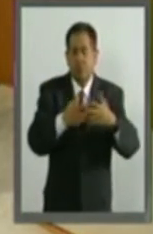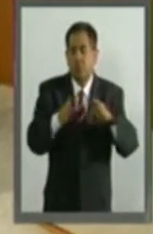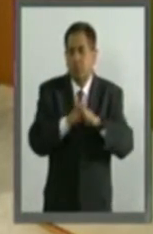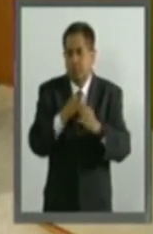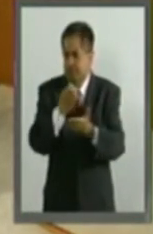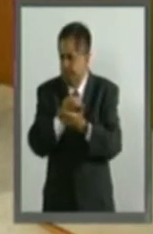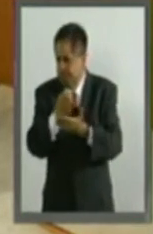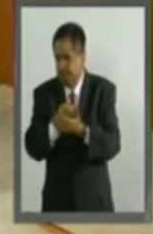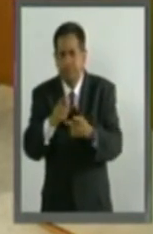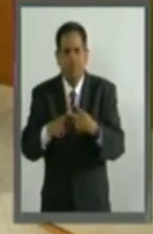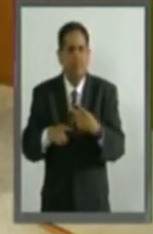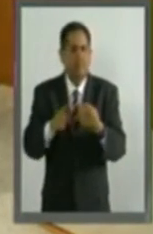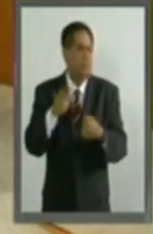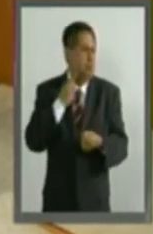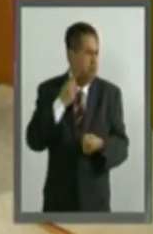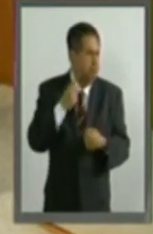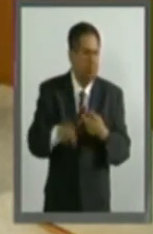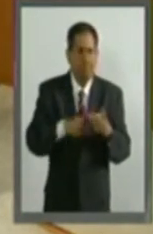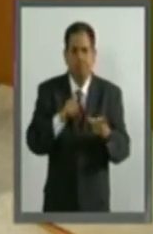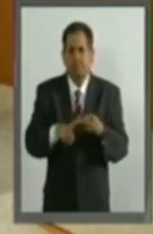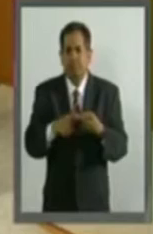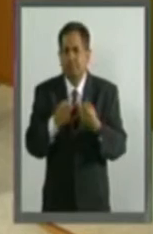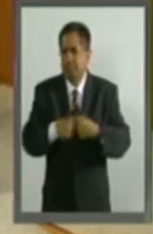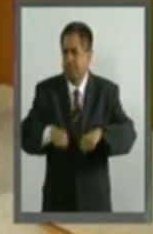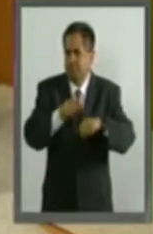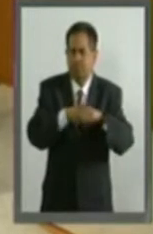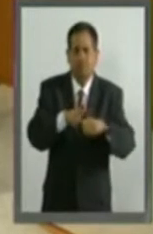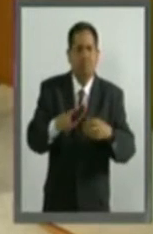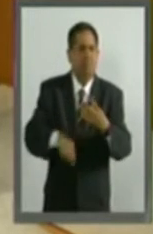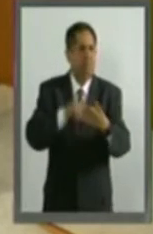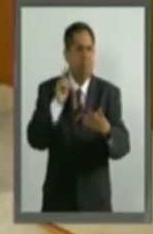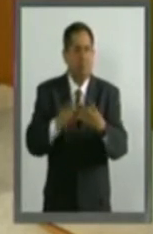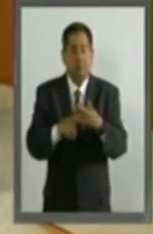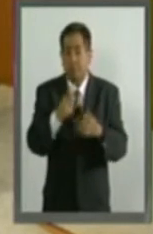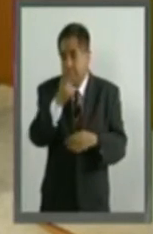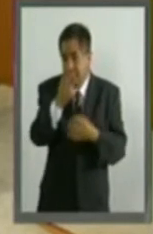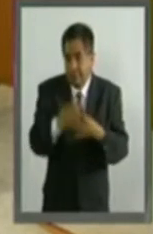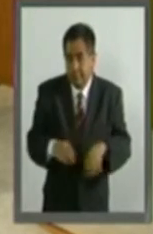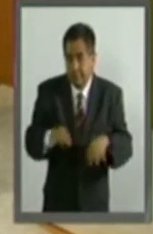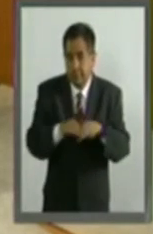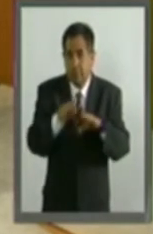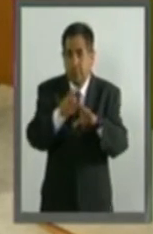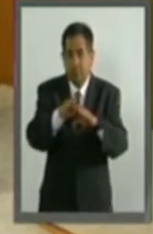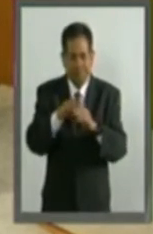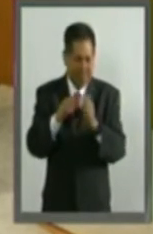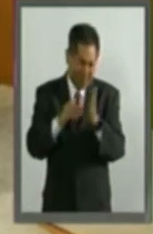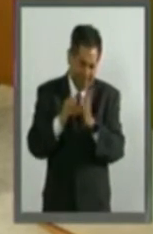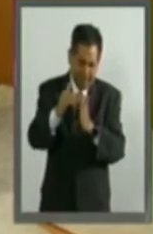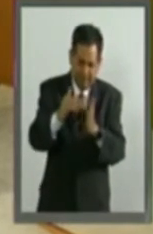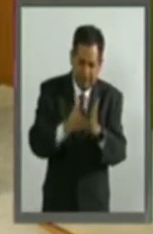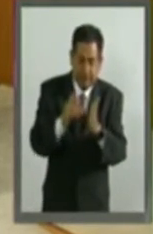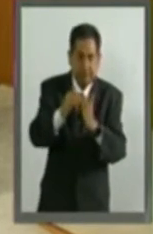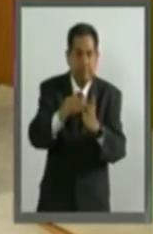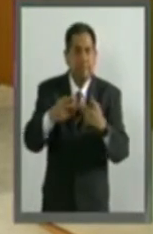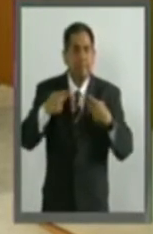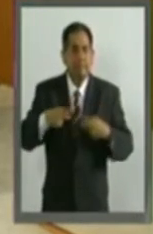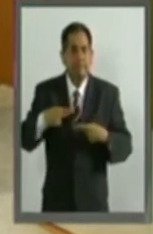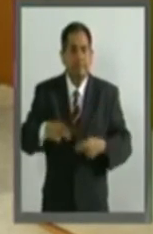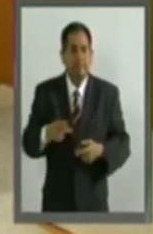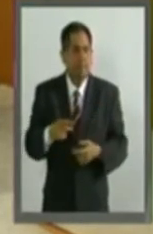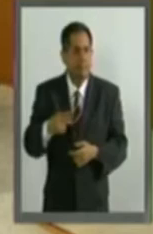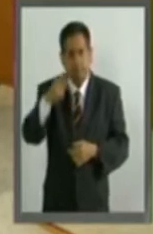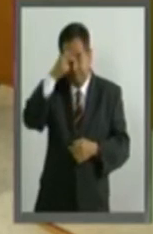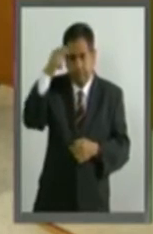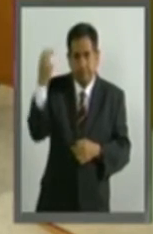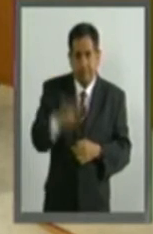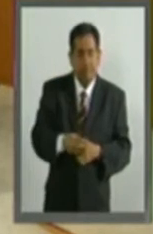económica, en materia política, en materia social y sobre todo con miles de millones de millones de